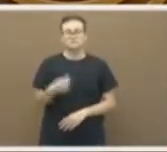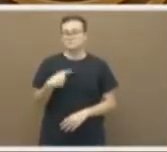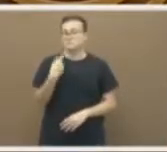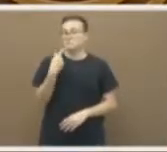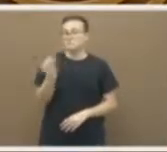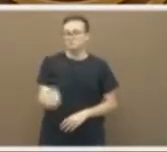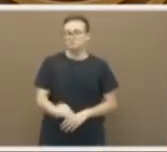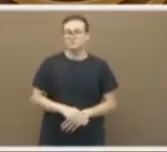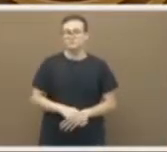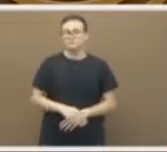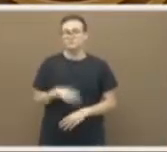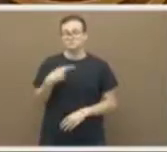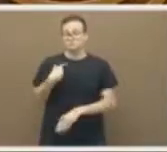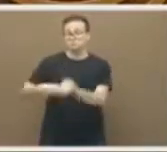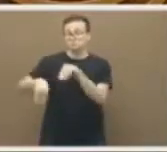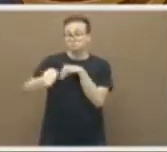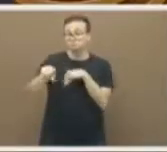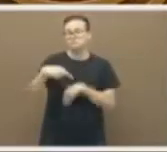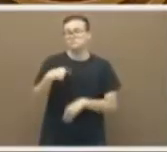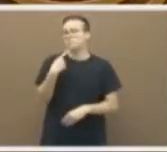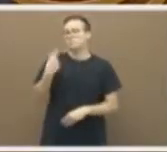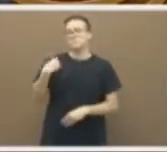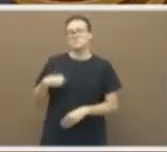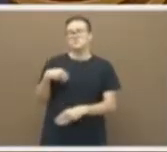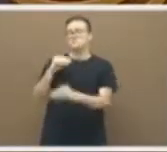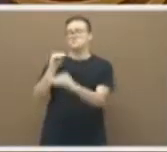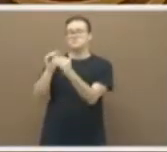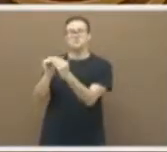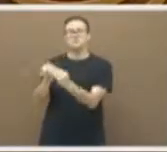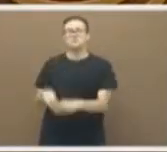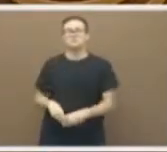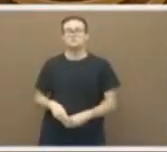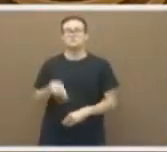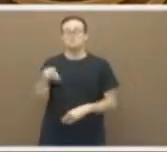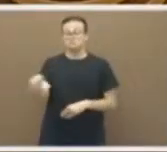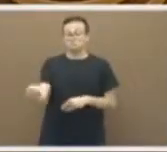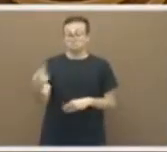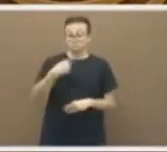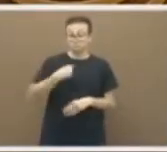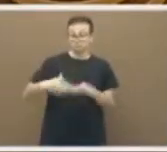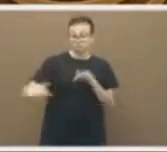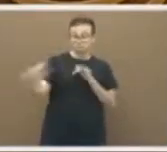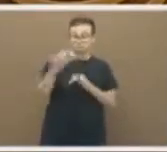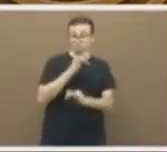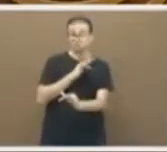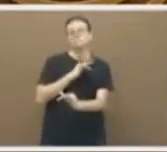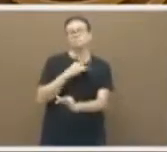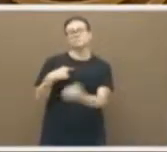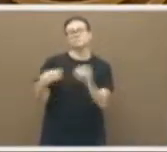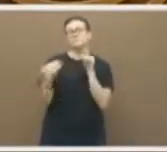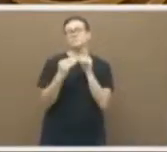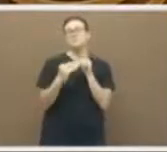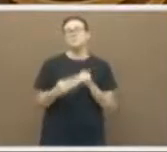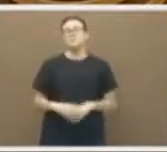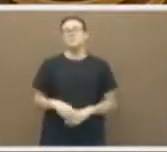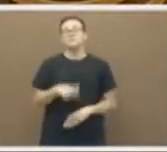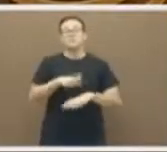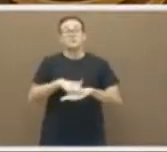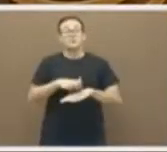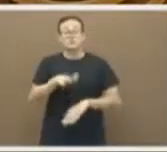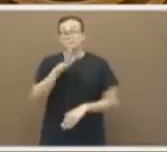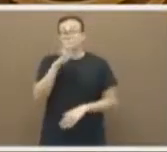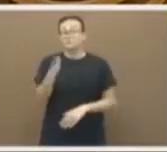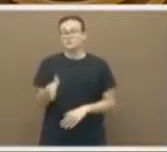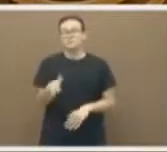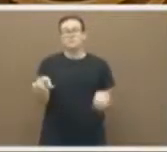estuviera en su lugar probablemente diría lo mismo que usted. Y si usted estuviera en el mío, haría lo mismo que yo. ¿Por qué? Porque no se puede bajar la guardia